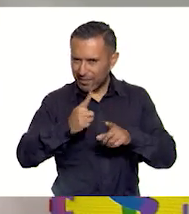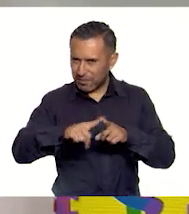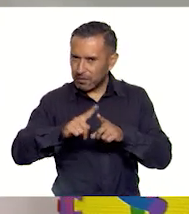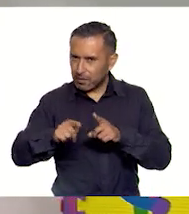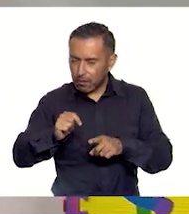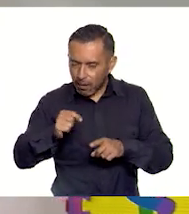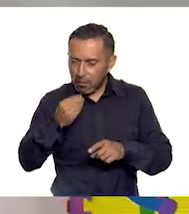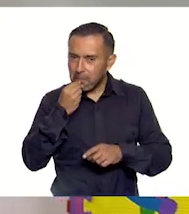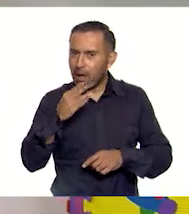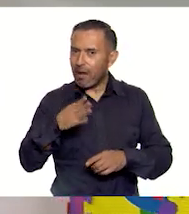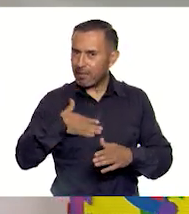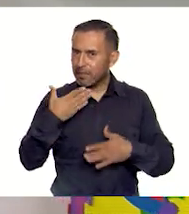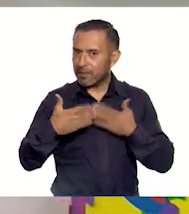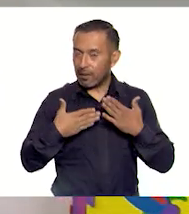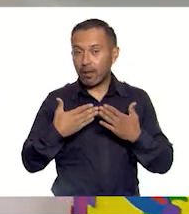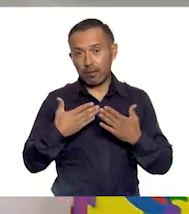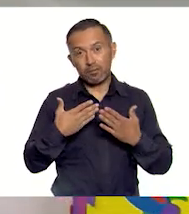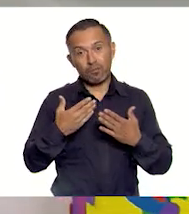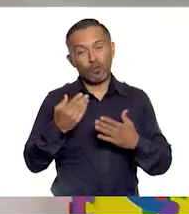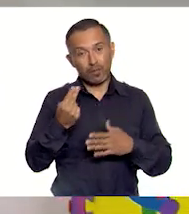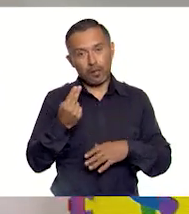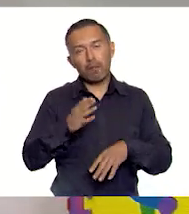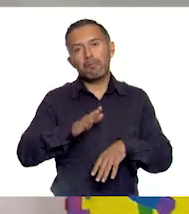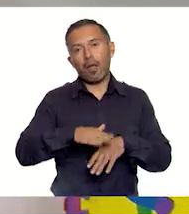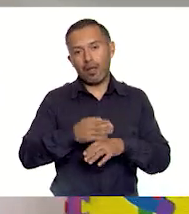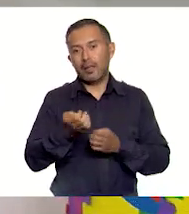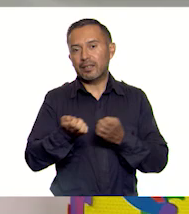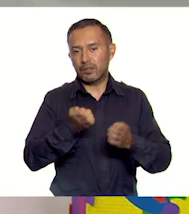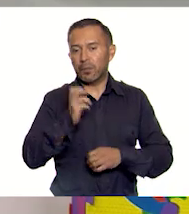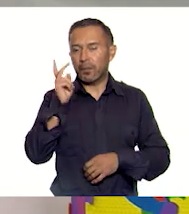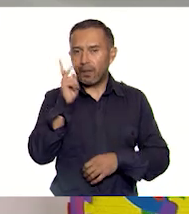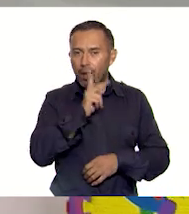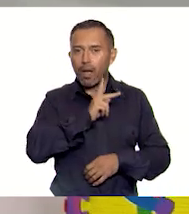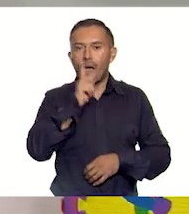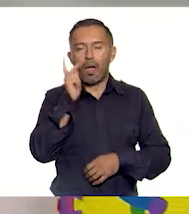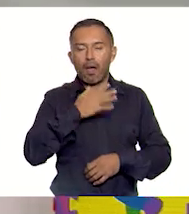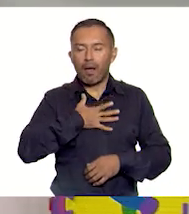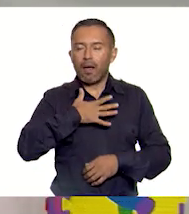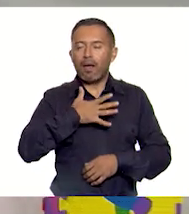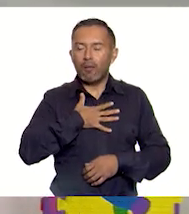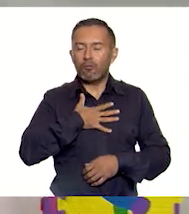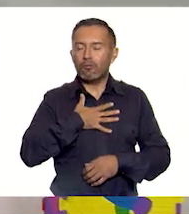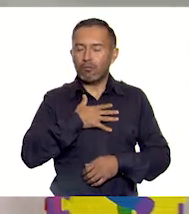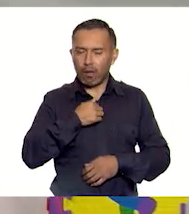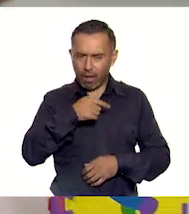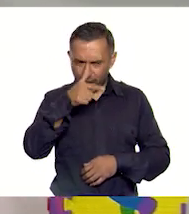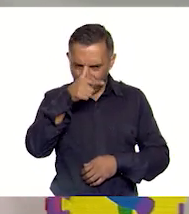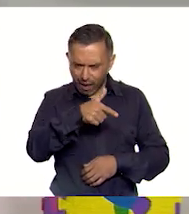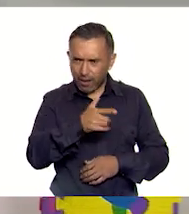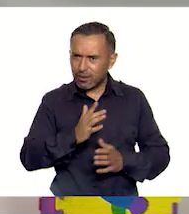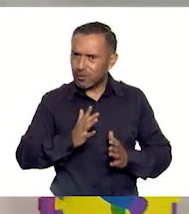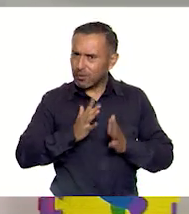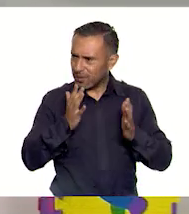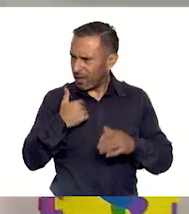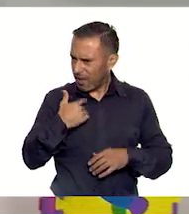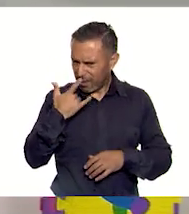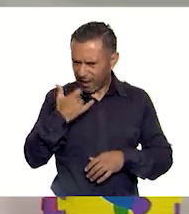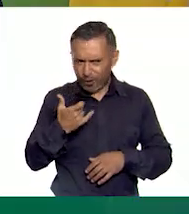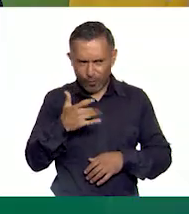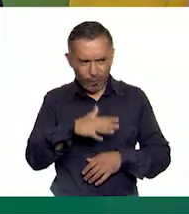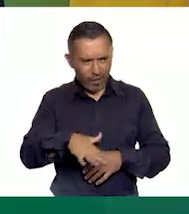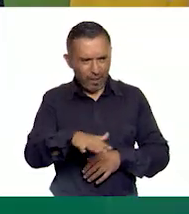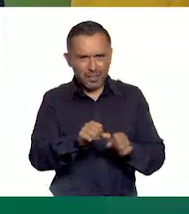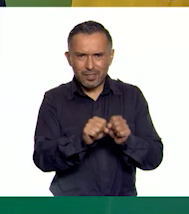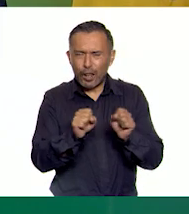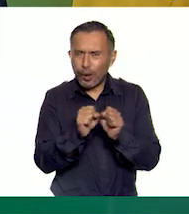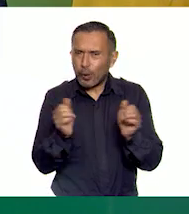Además, hay que respirar cuando uno hace ejercicio. Y me sorprende muchísimo que en un lugar tan pequeño como es este salón,